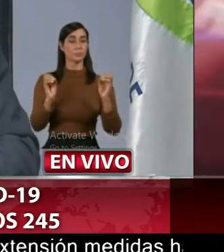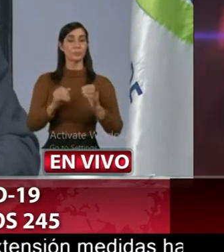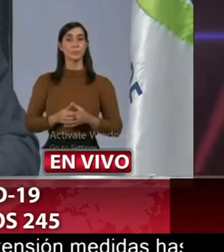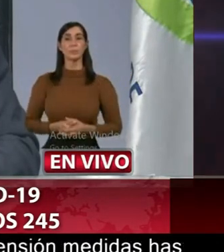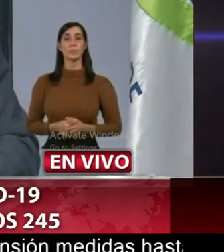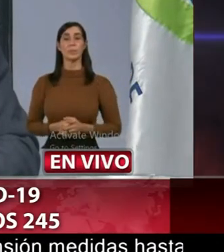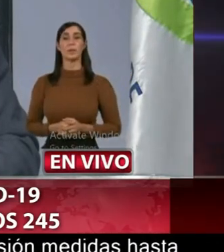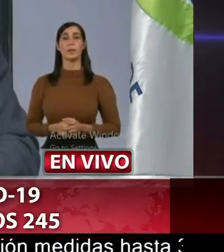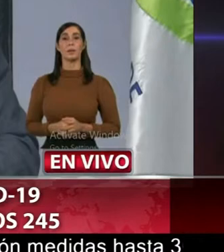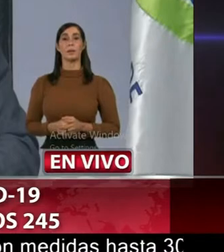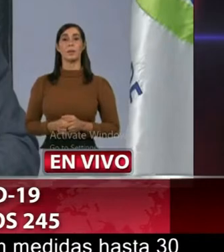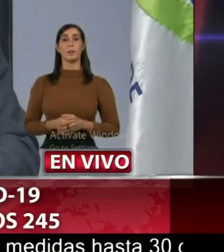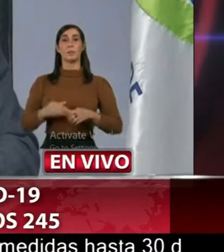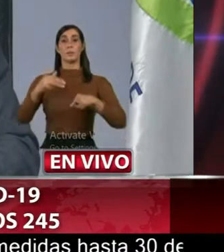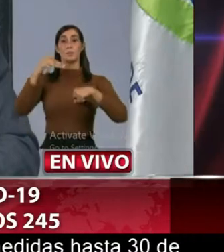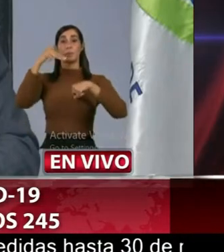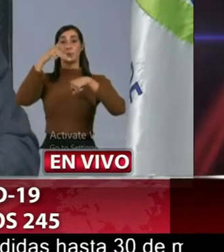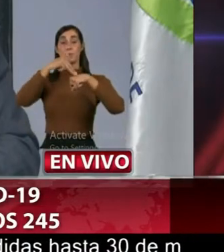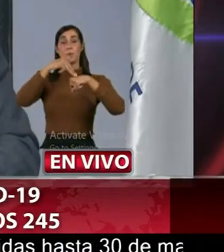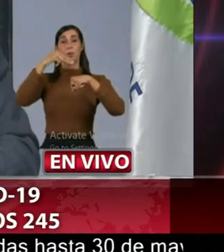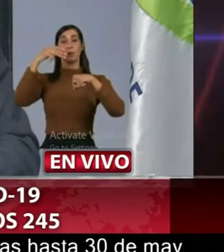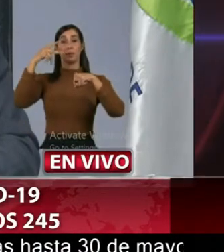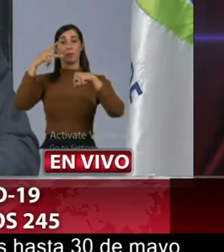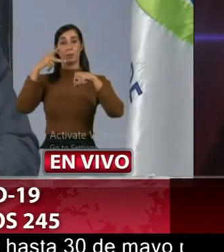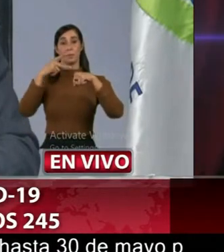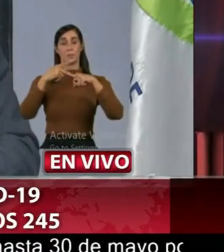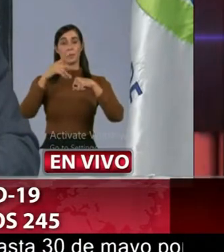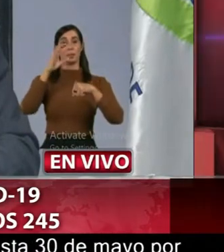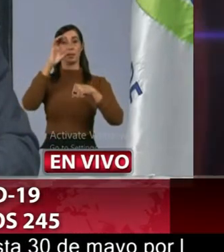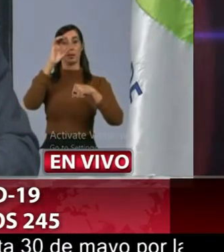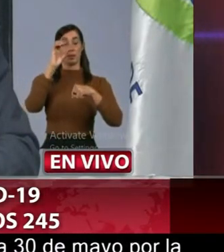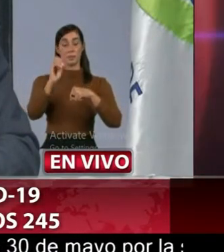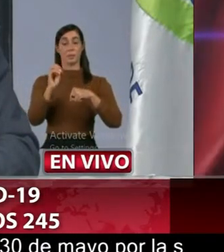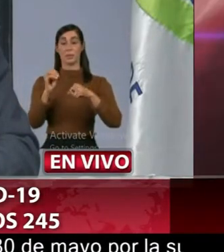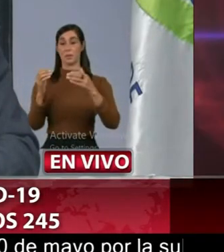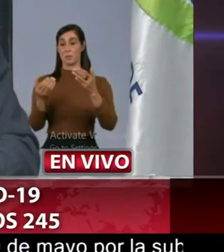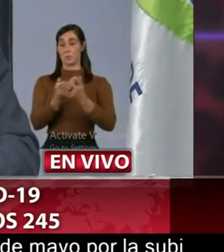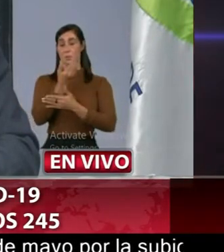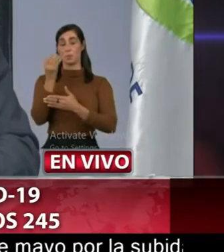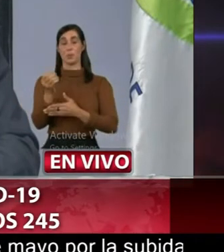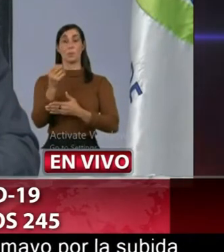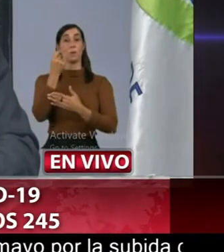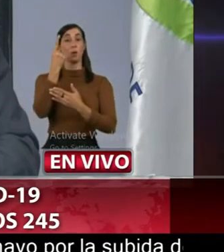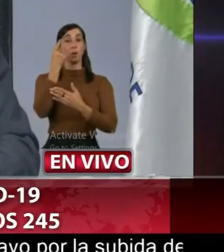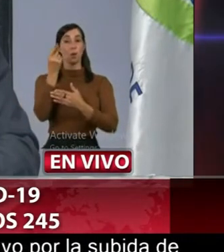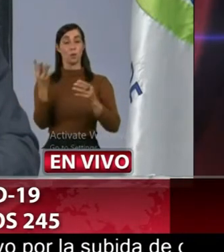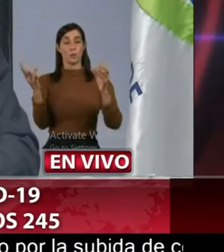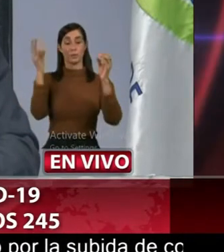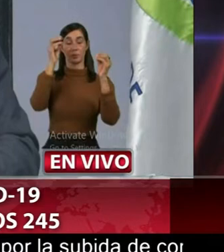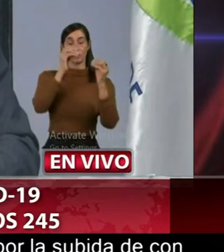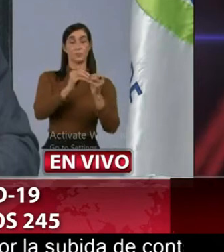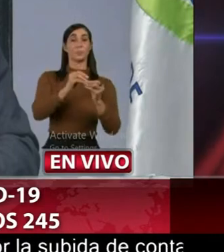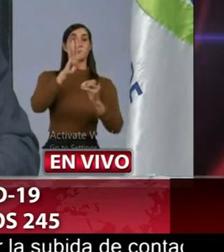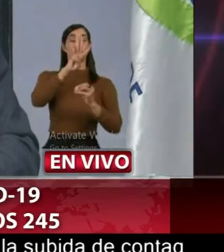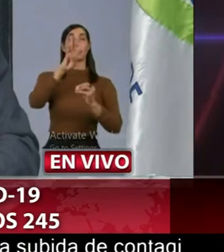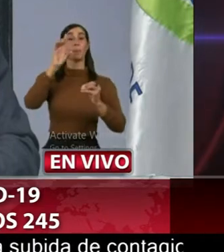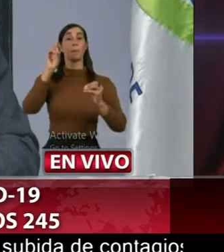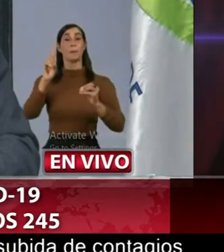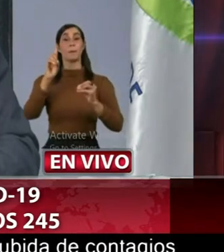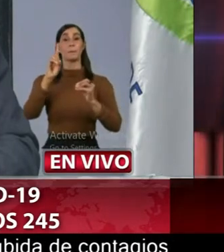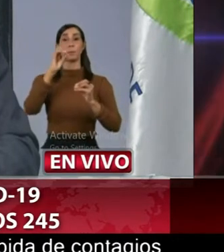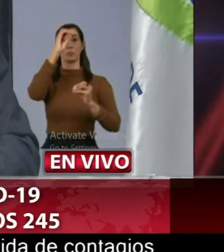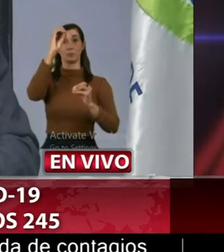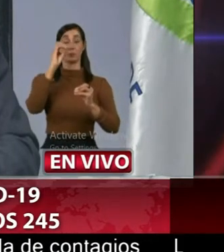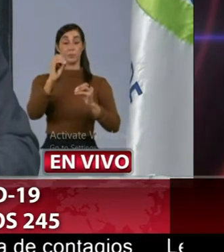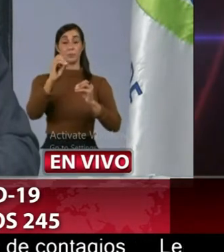Monteplata cero casos nuevos once acumulados cuarenta y uno la tasa